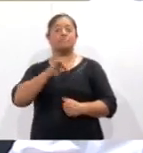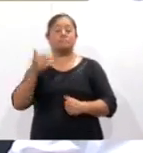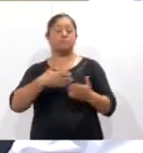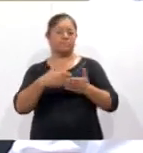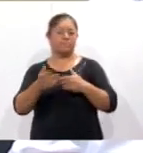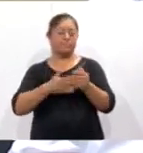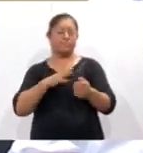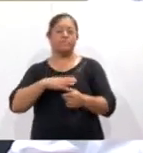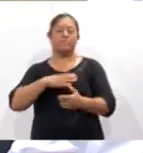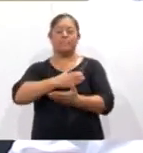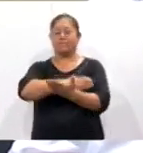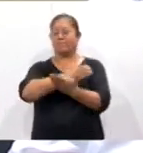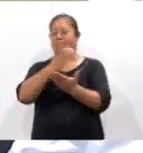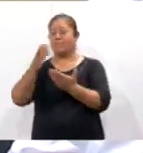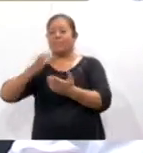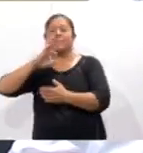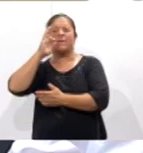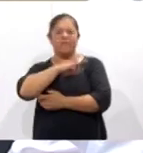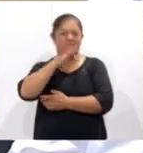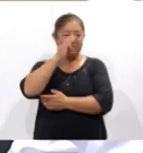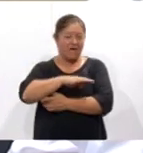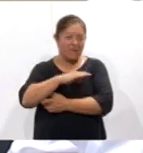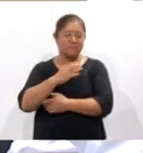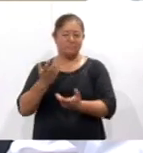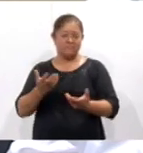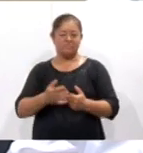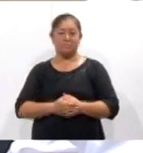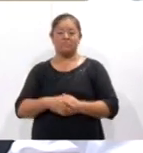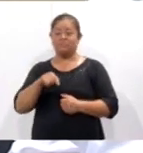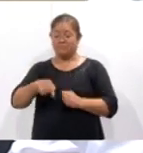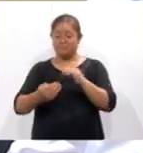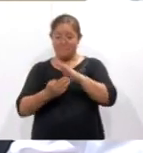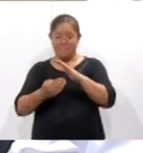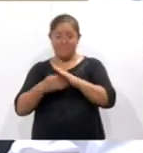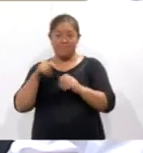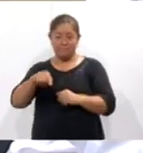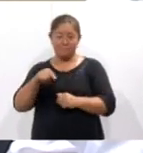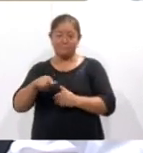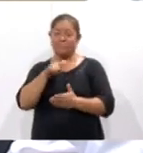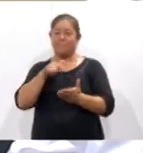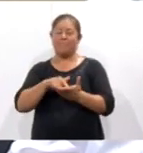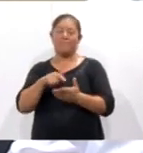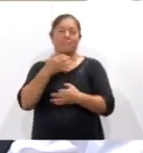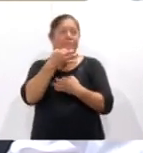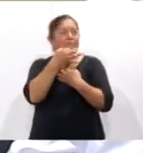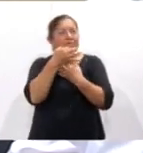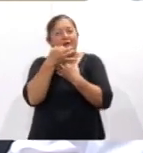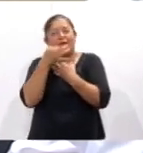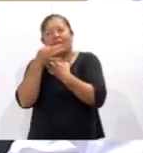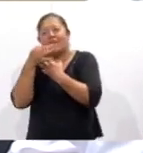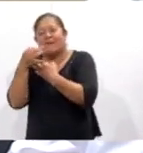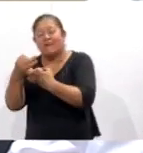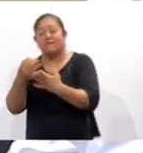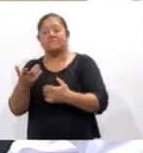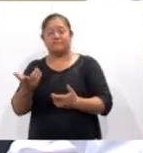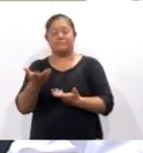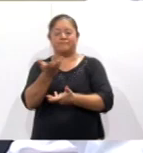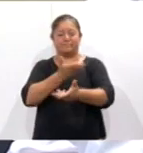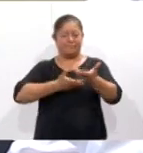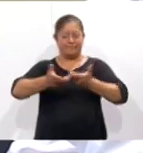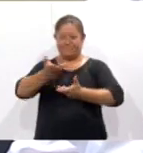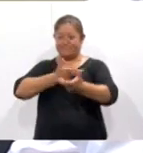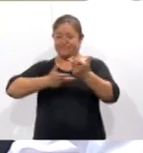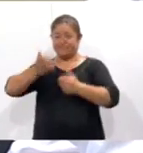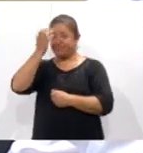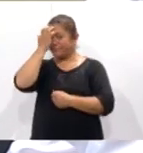leyendas, era la tradición, o sea, la mesa era el lugar de intercambio,